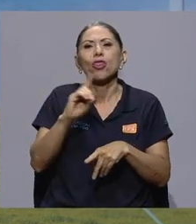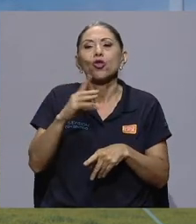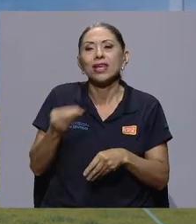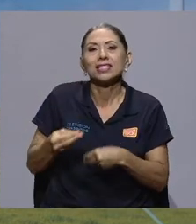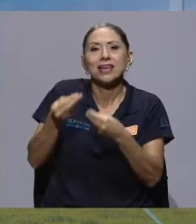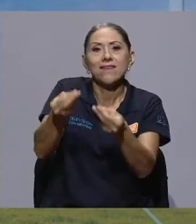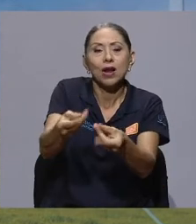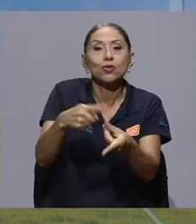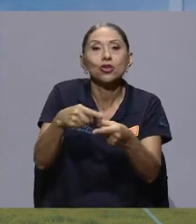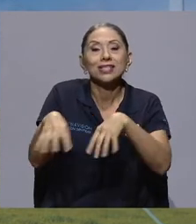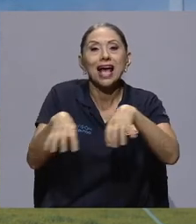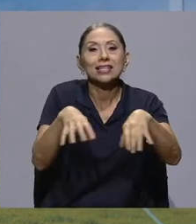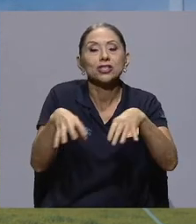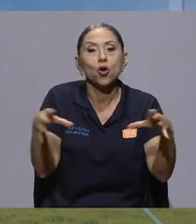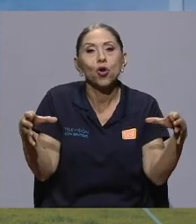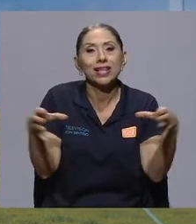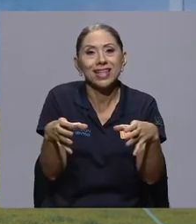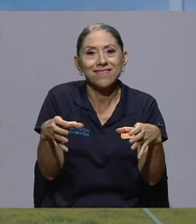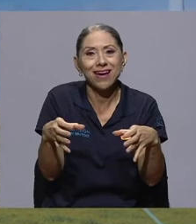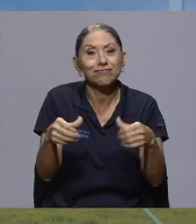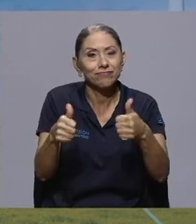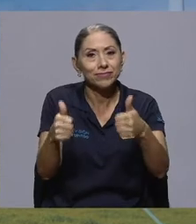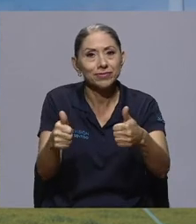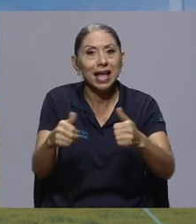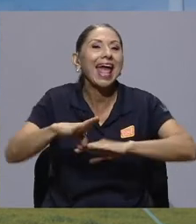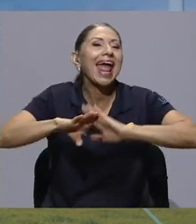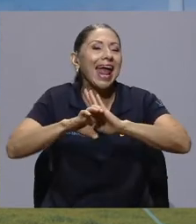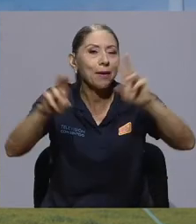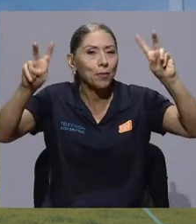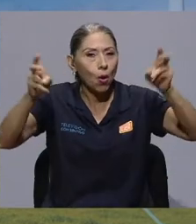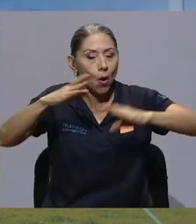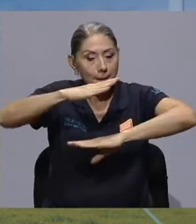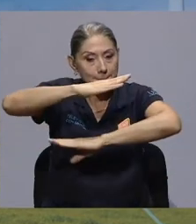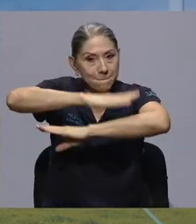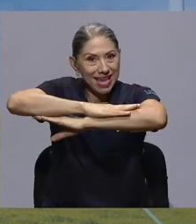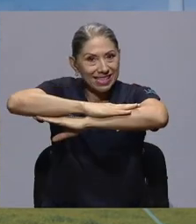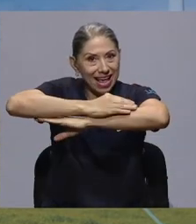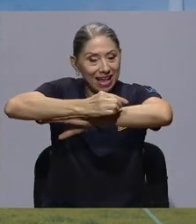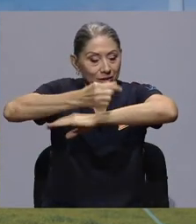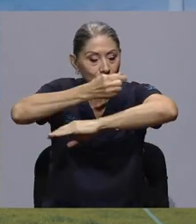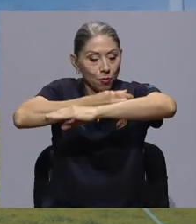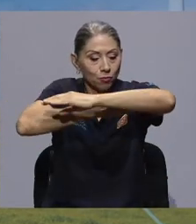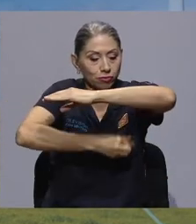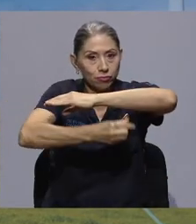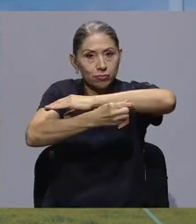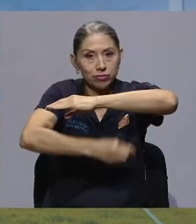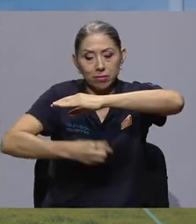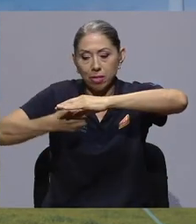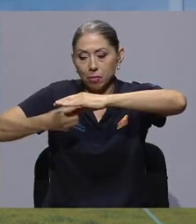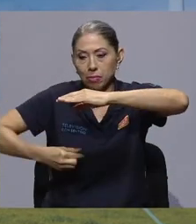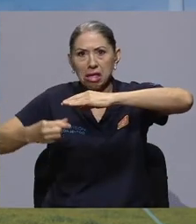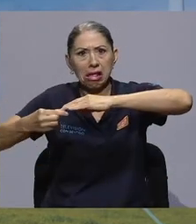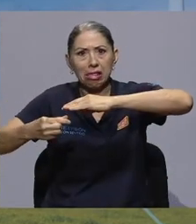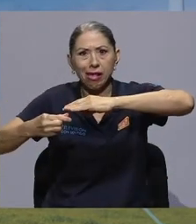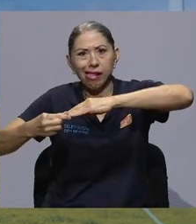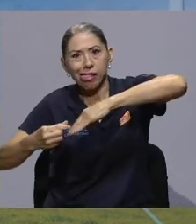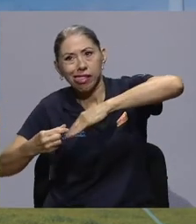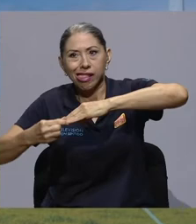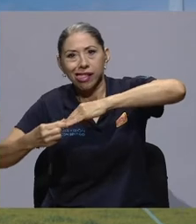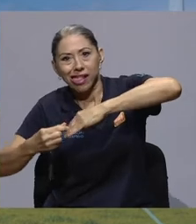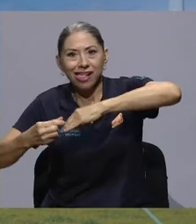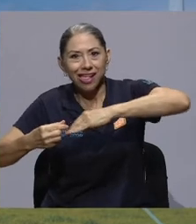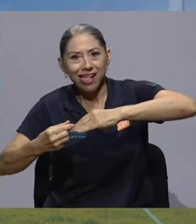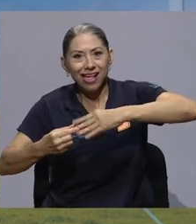tiene sentido. Si esa pata de esa mesa no existe, pues vamos a estar chuecos y no vamos a poder estar estables y avanzar en la